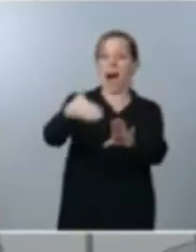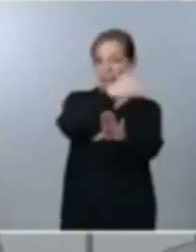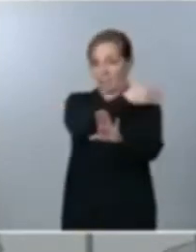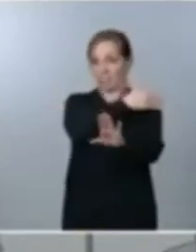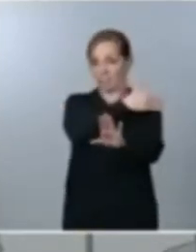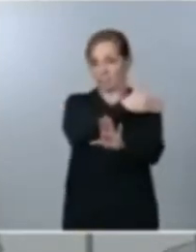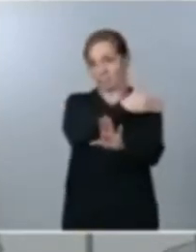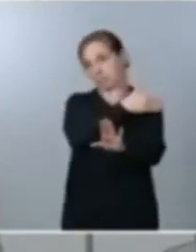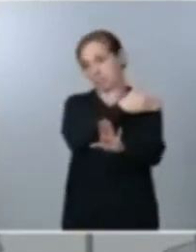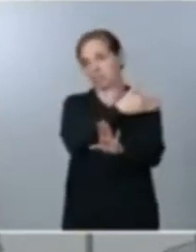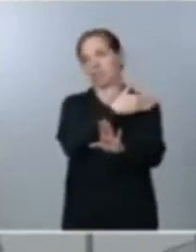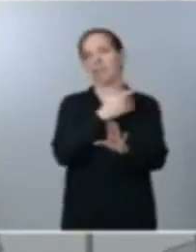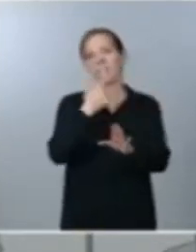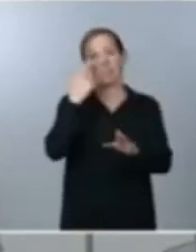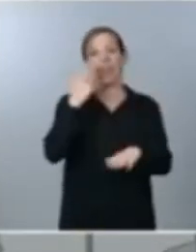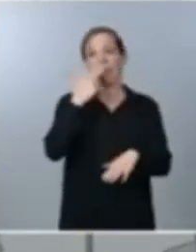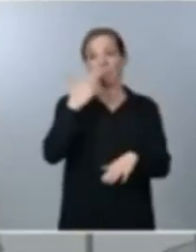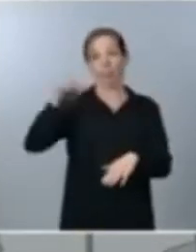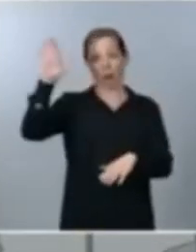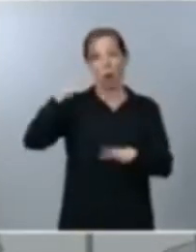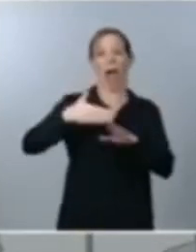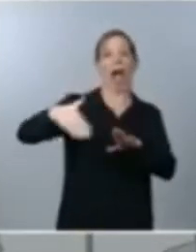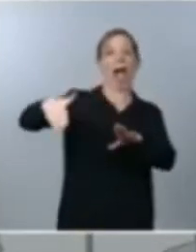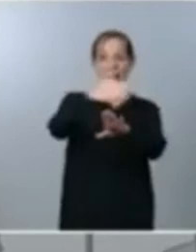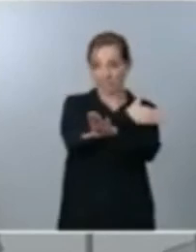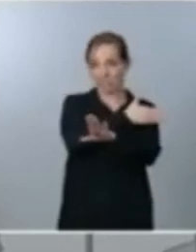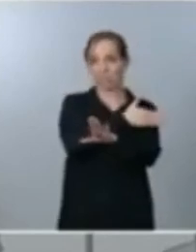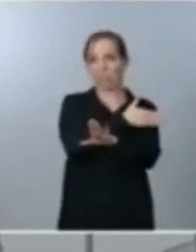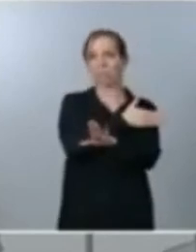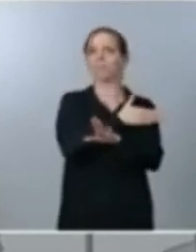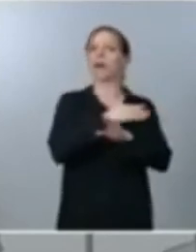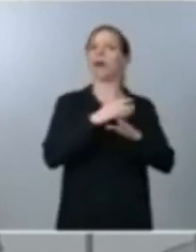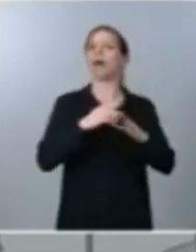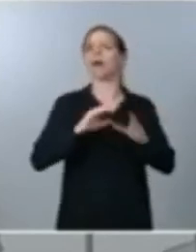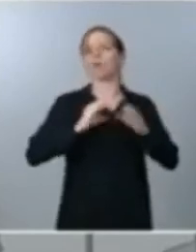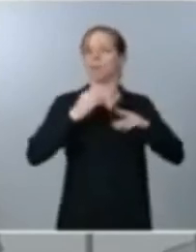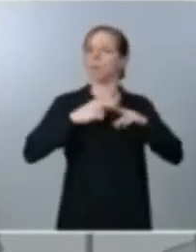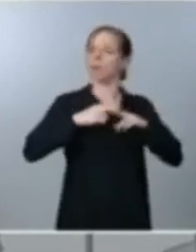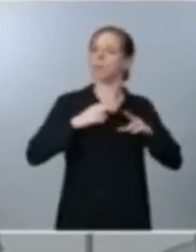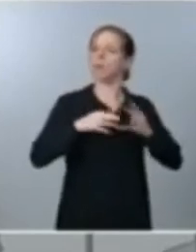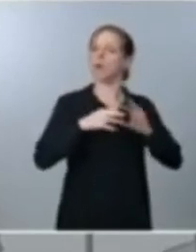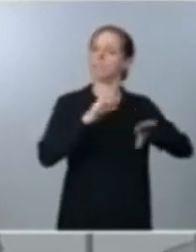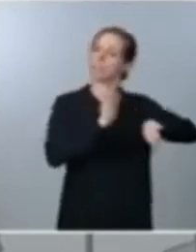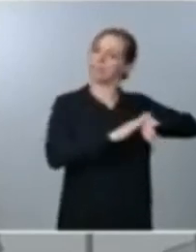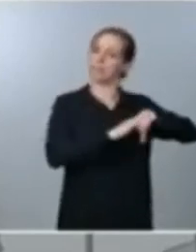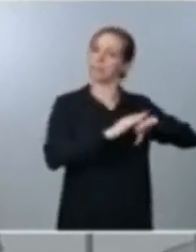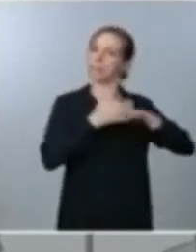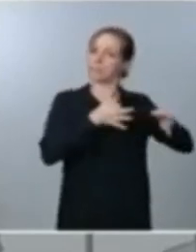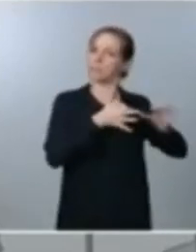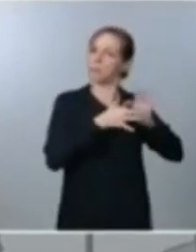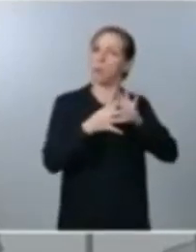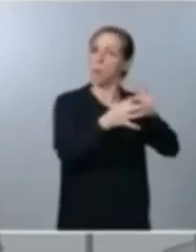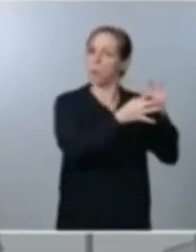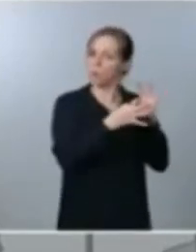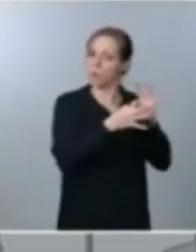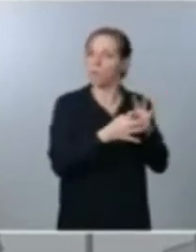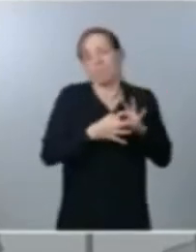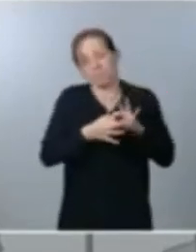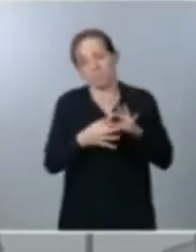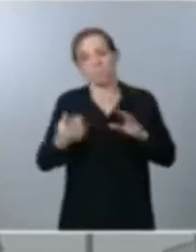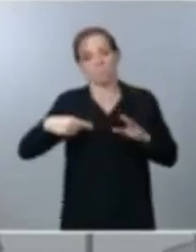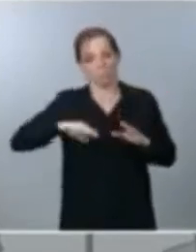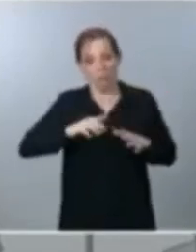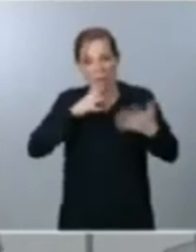dictadura franquista es una buena noticia para nuestro país es una buena noticia también en un momento de emergencia económica social y sanitaria